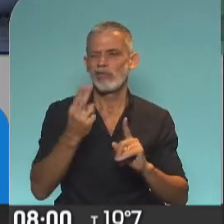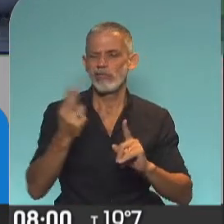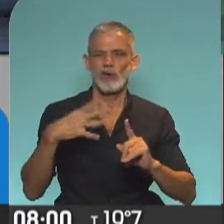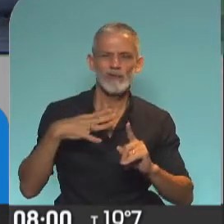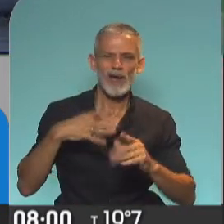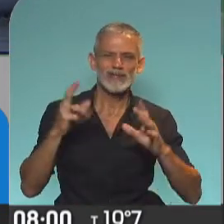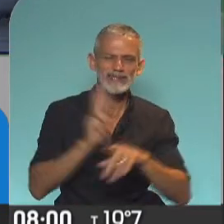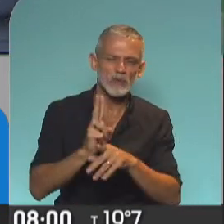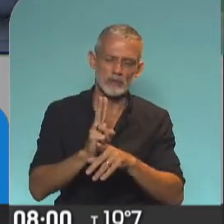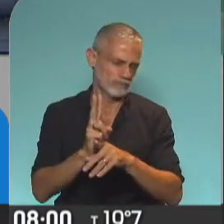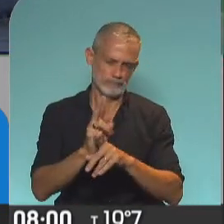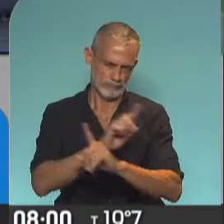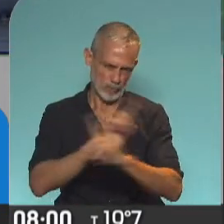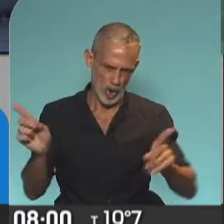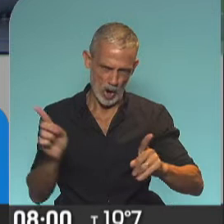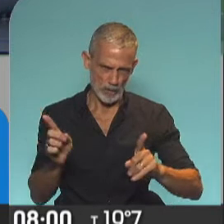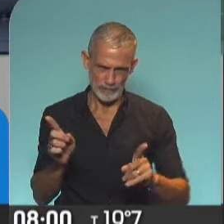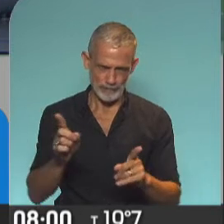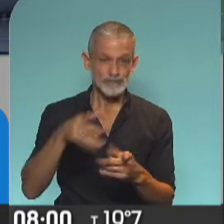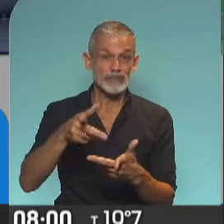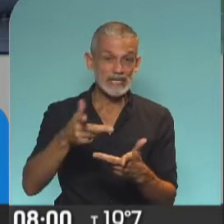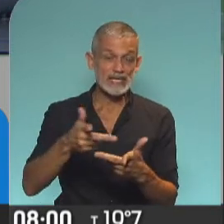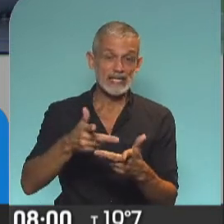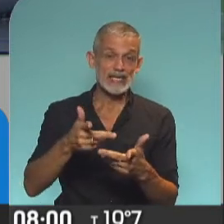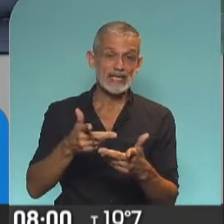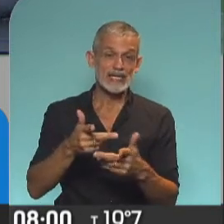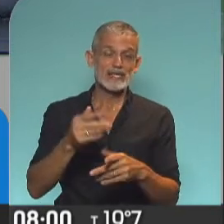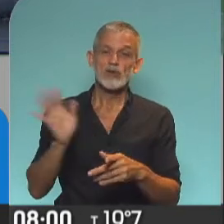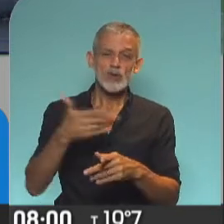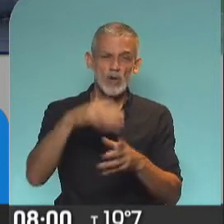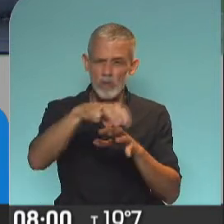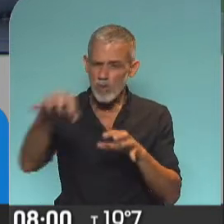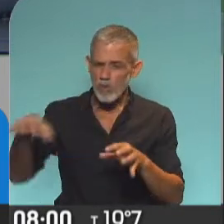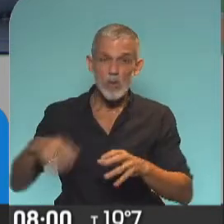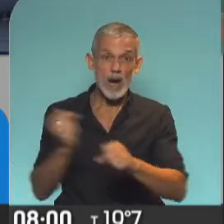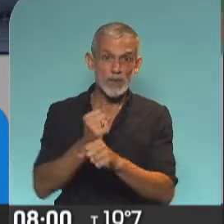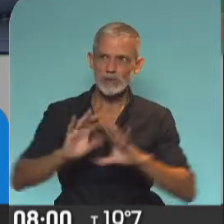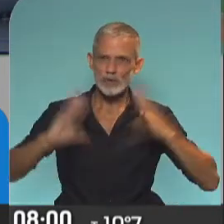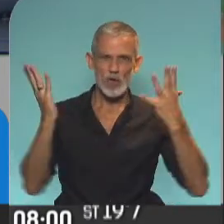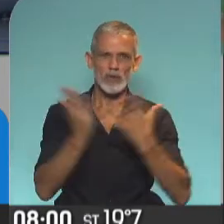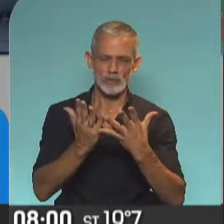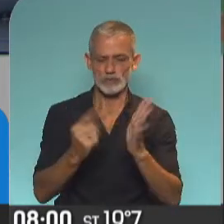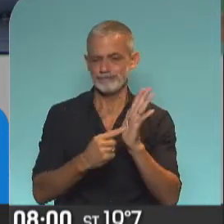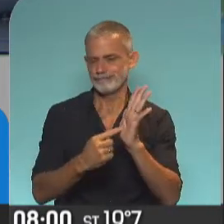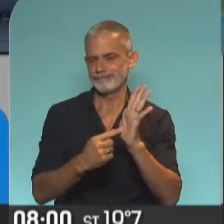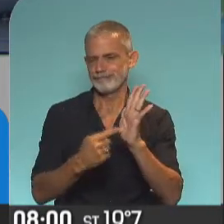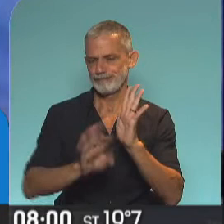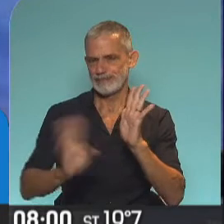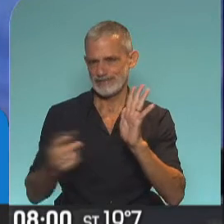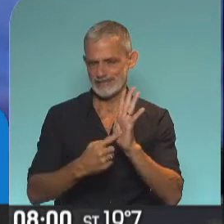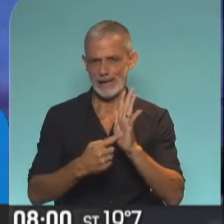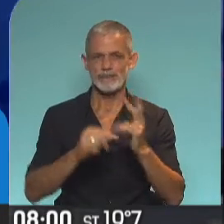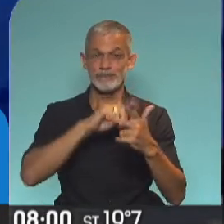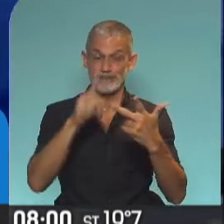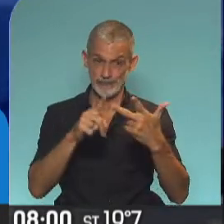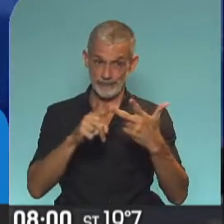falta de seguridad porque esto no es así y todas las agencias de aprobación del mundo mostraron lo contrario. Otro mito